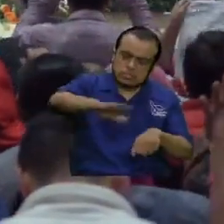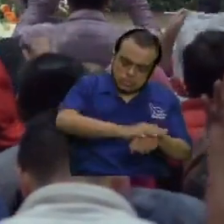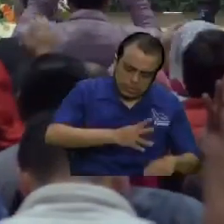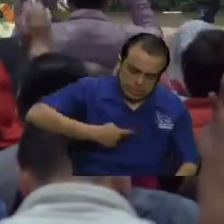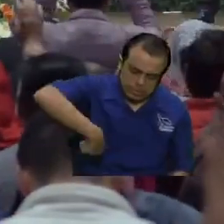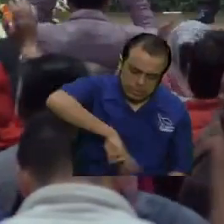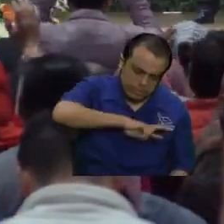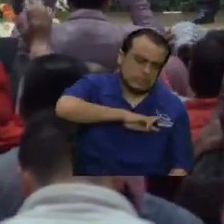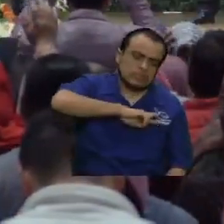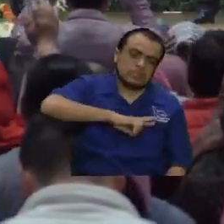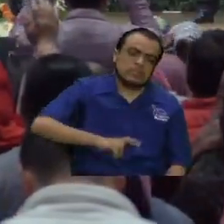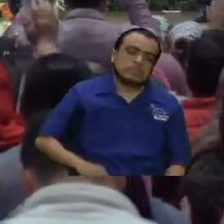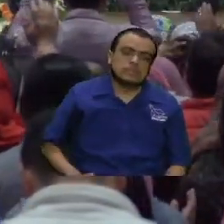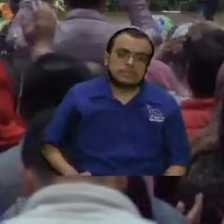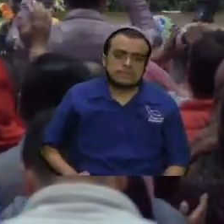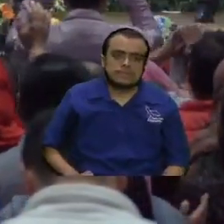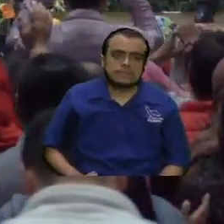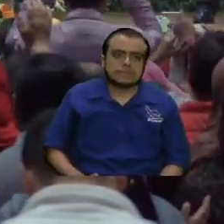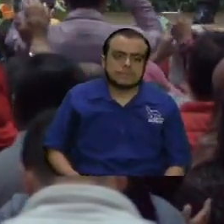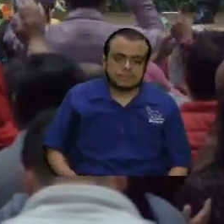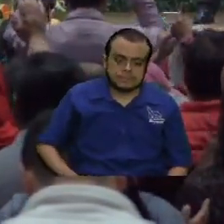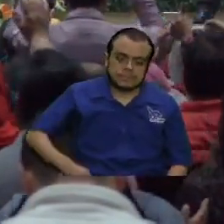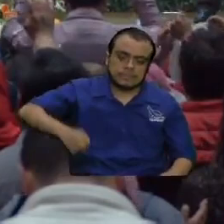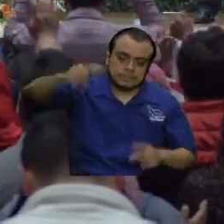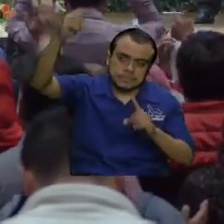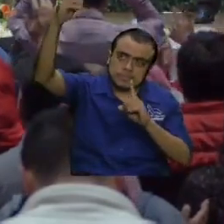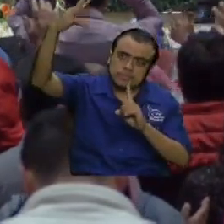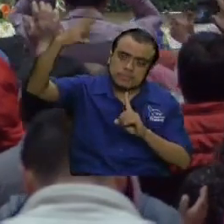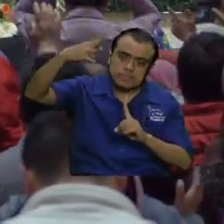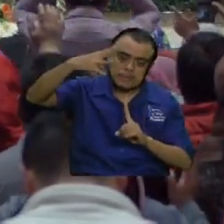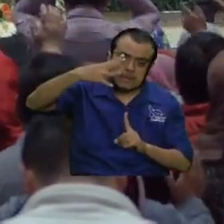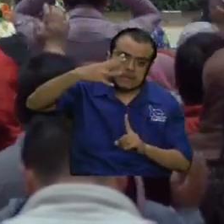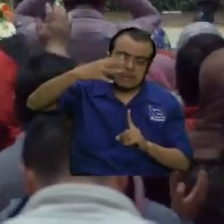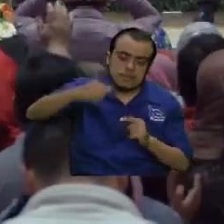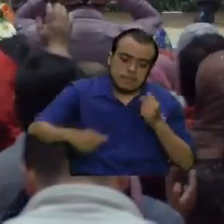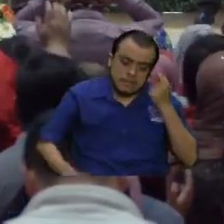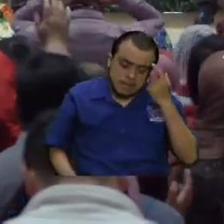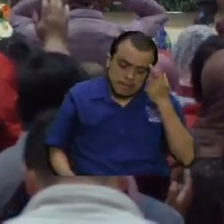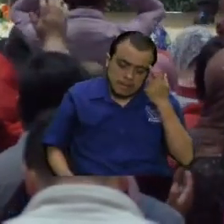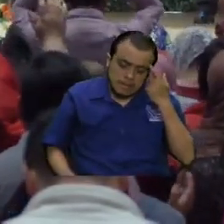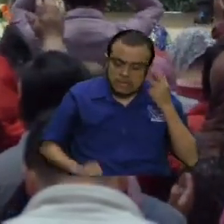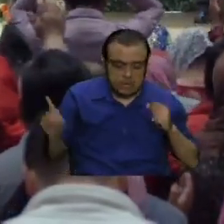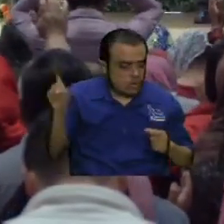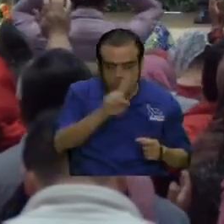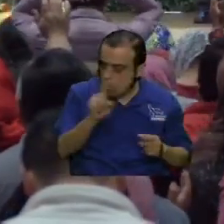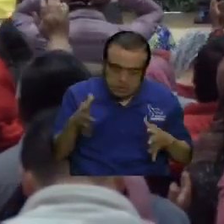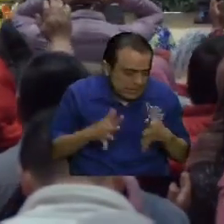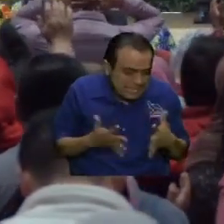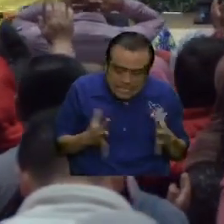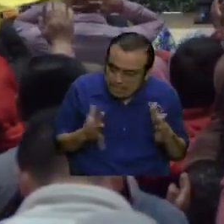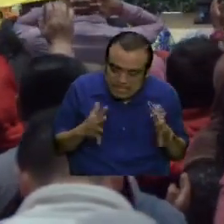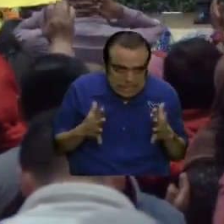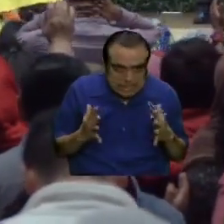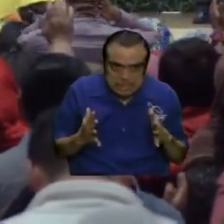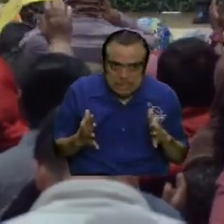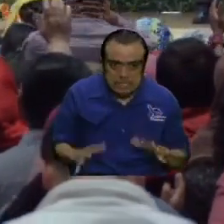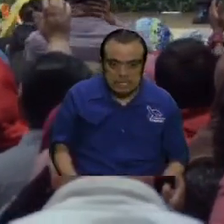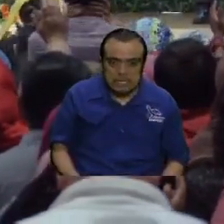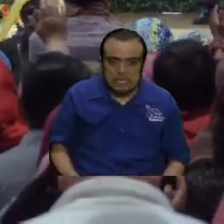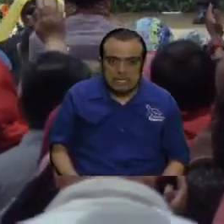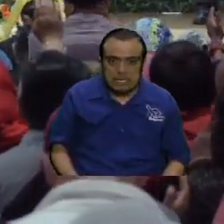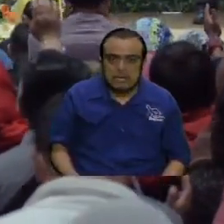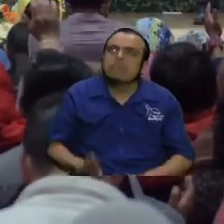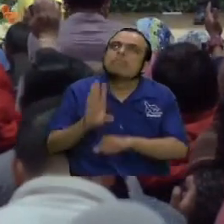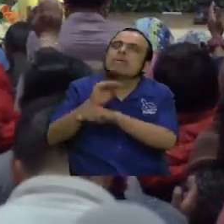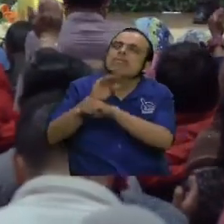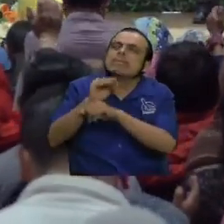esa bendición tripartita de no temas permite que se vaya